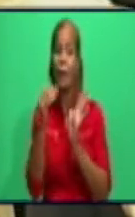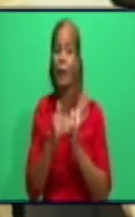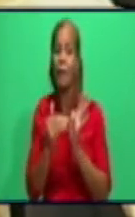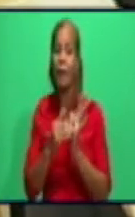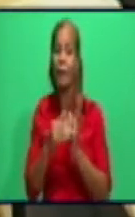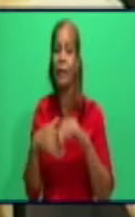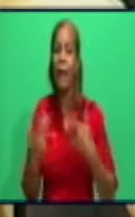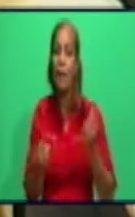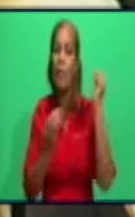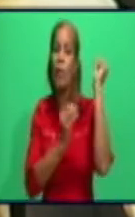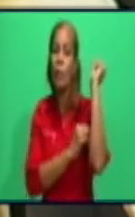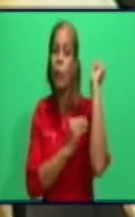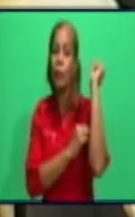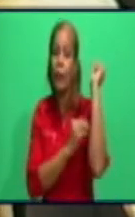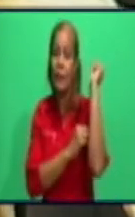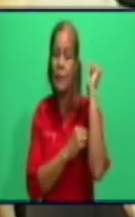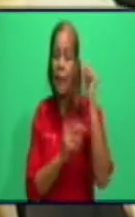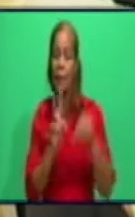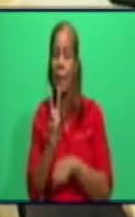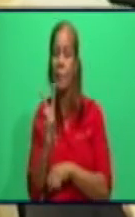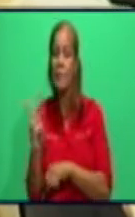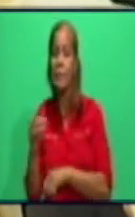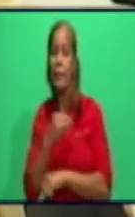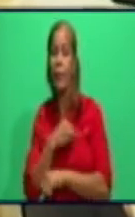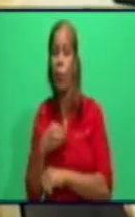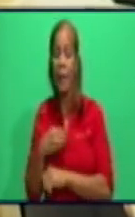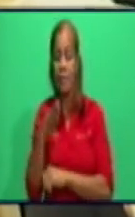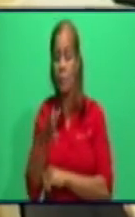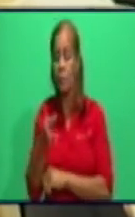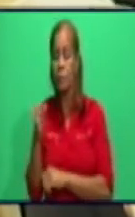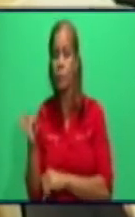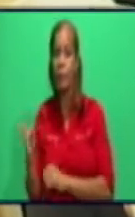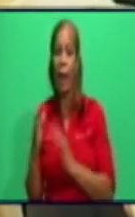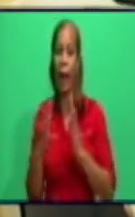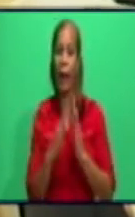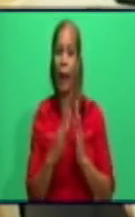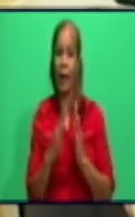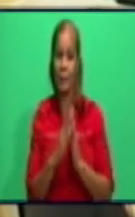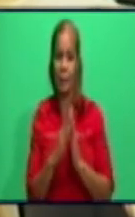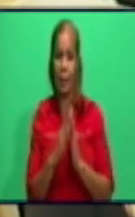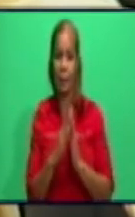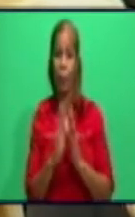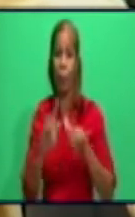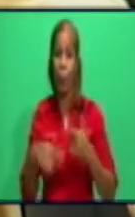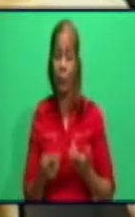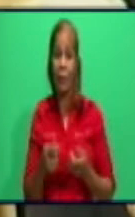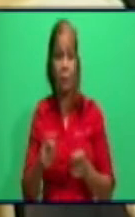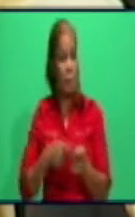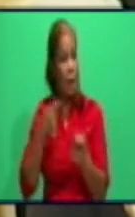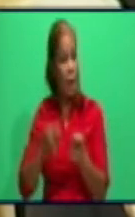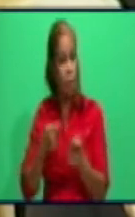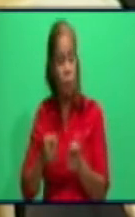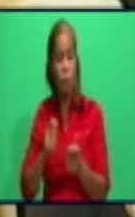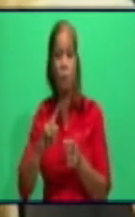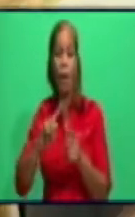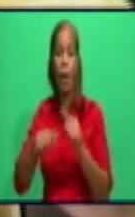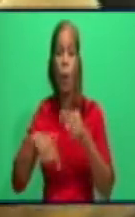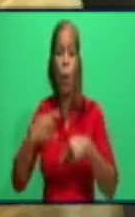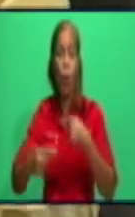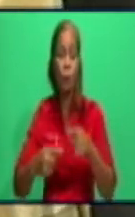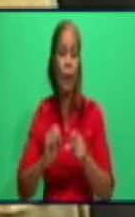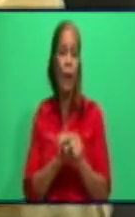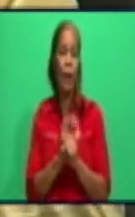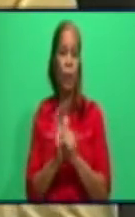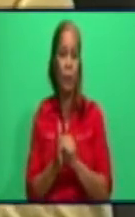propiciar la victoria en esta batalla contra la COVID. Porque en la medida que a partir de la una en lo delante,